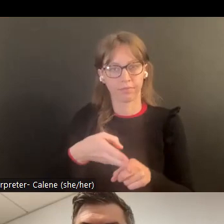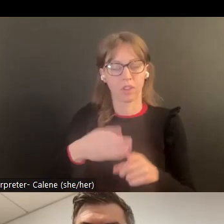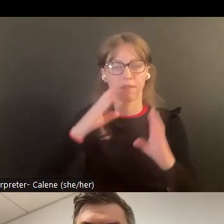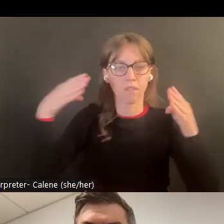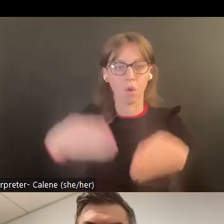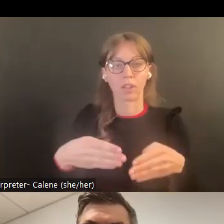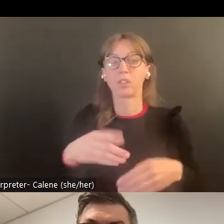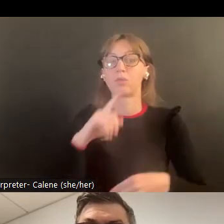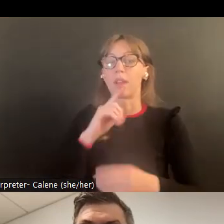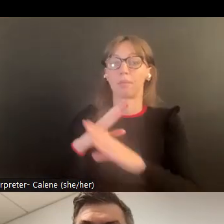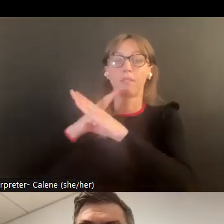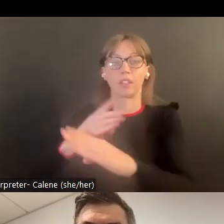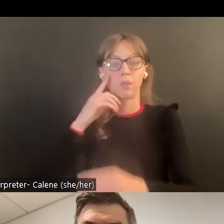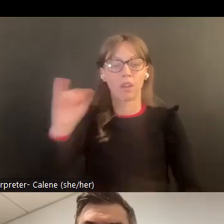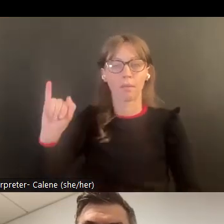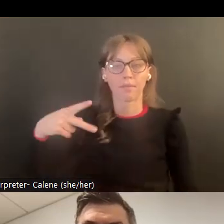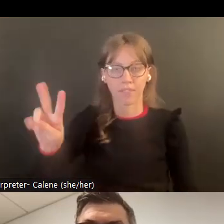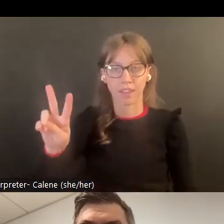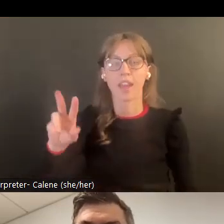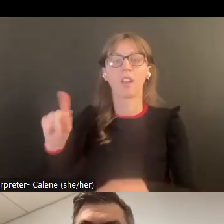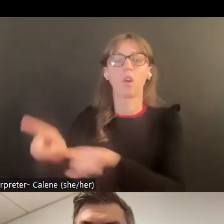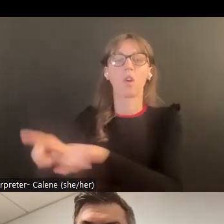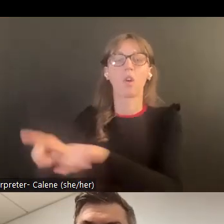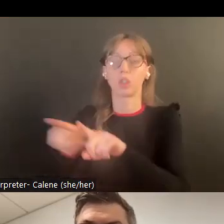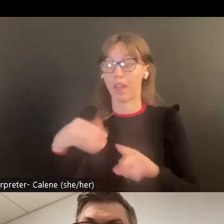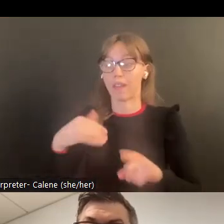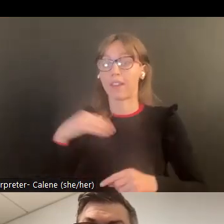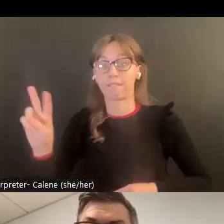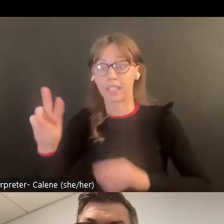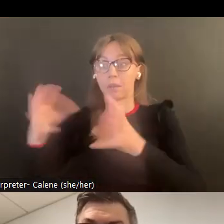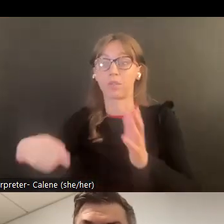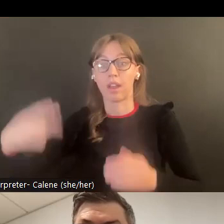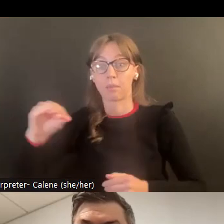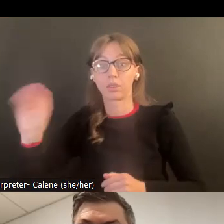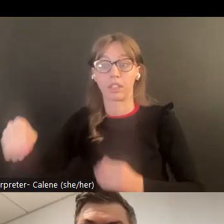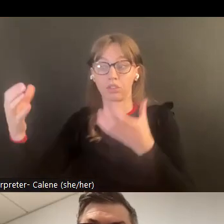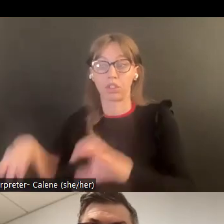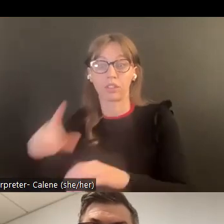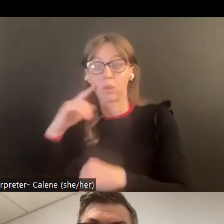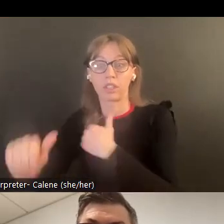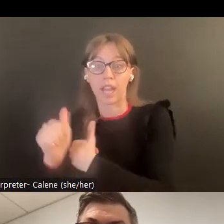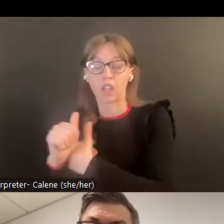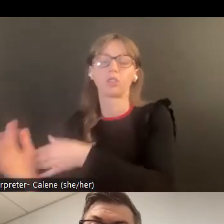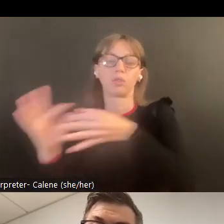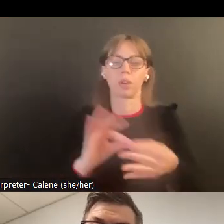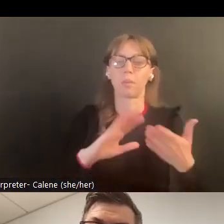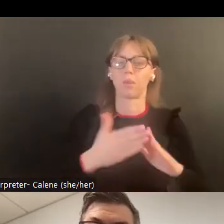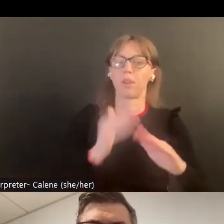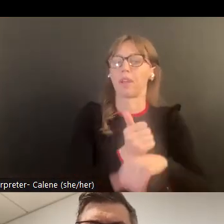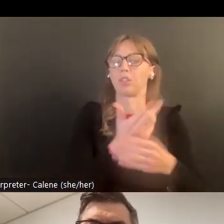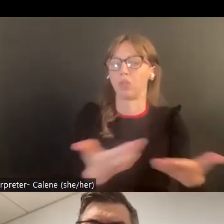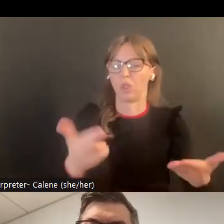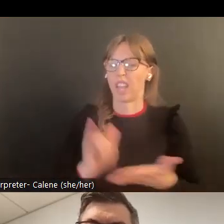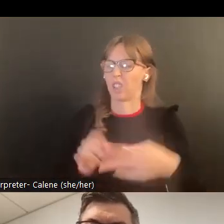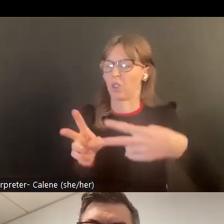violencia entre un compañero íntimo y para prevenir el que sería homicidas